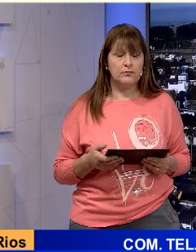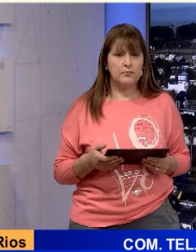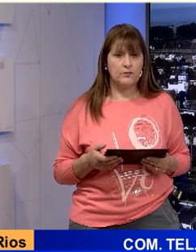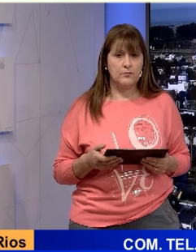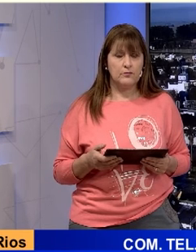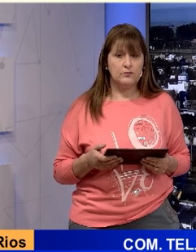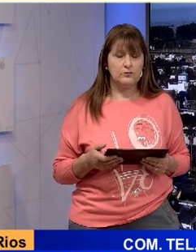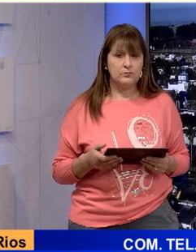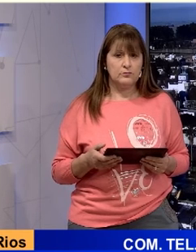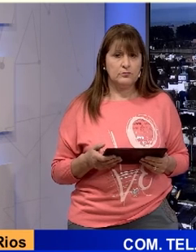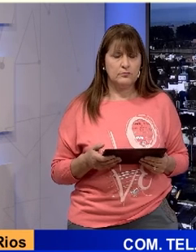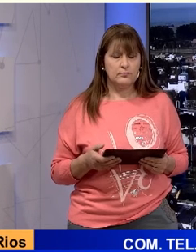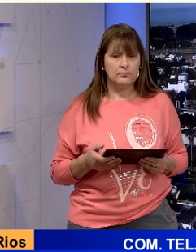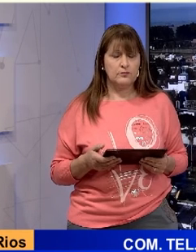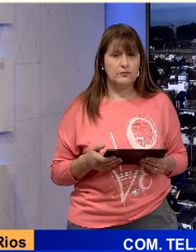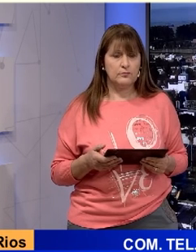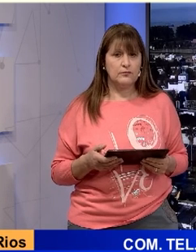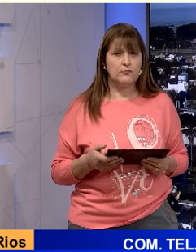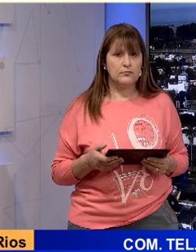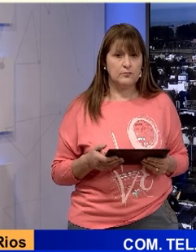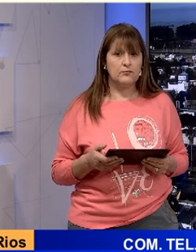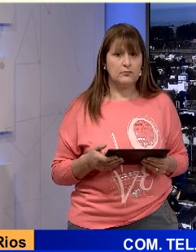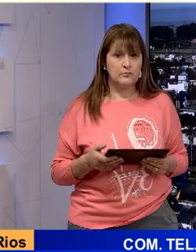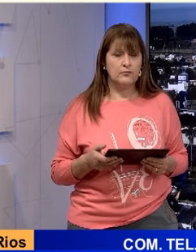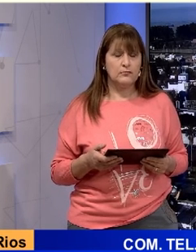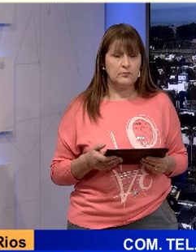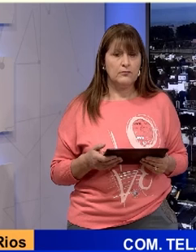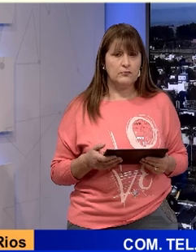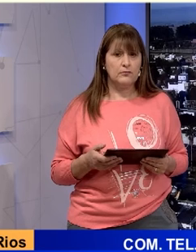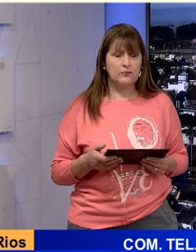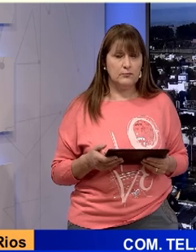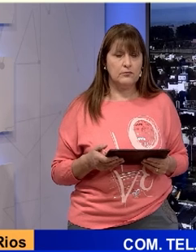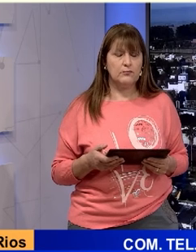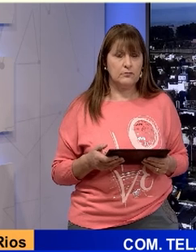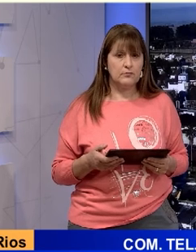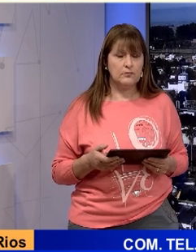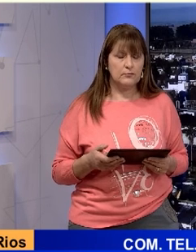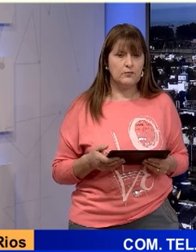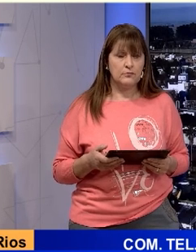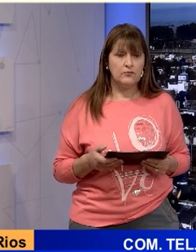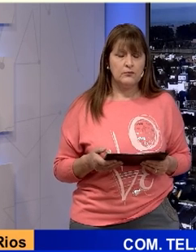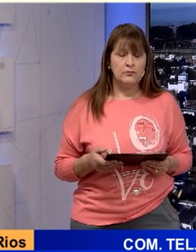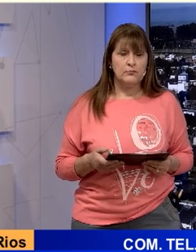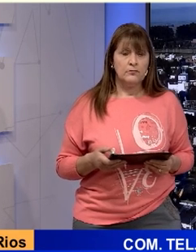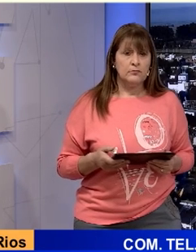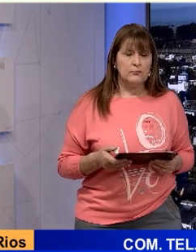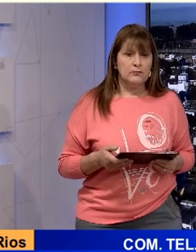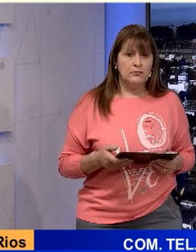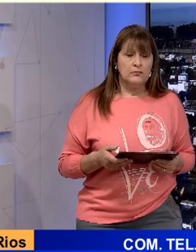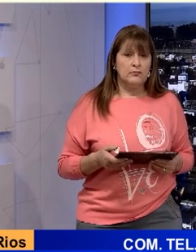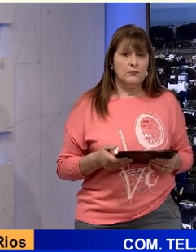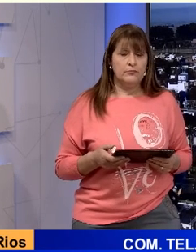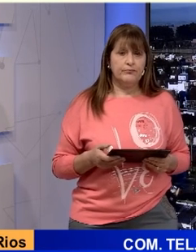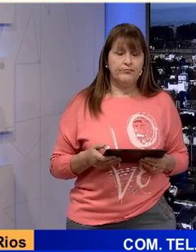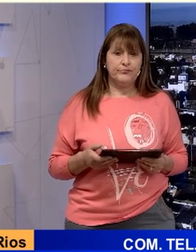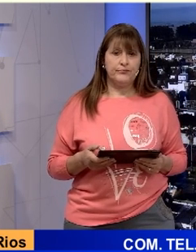ya hubo agresiones hacia los estudios jurídicos, estamos a un paso de que se produzcan otro